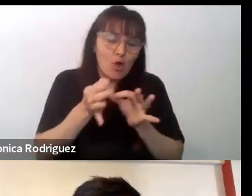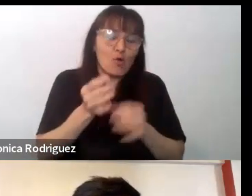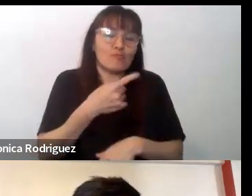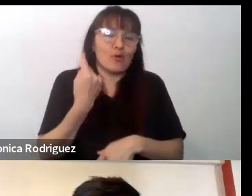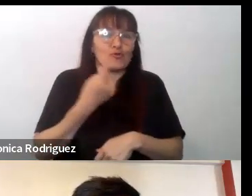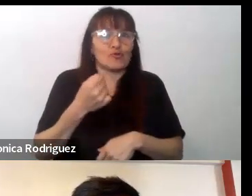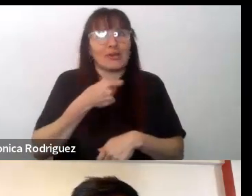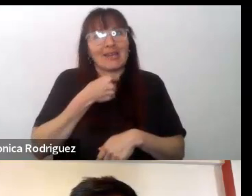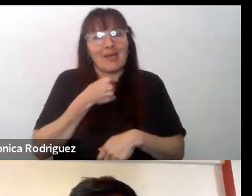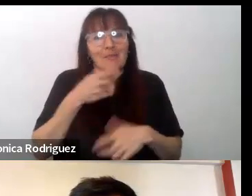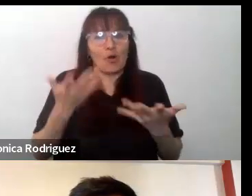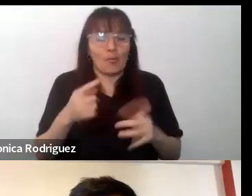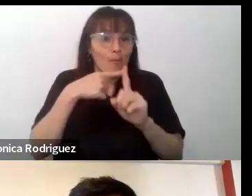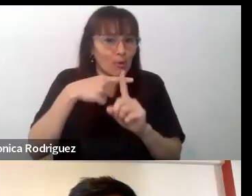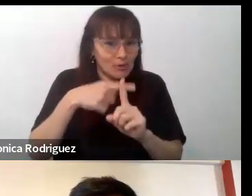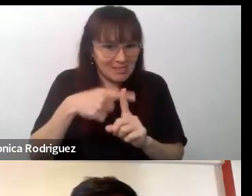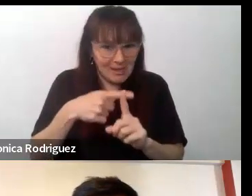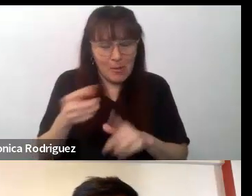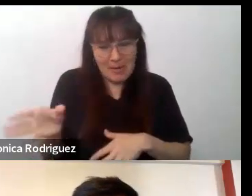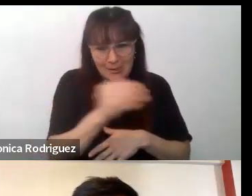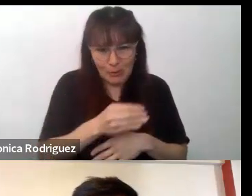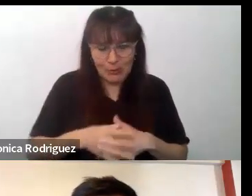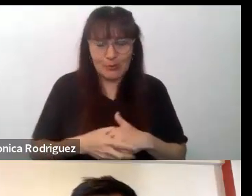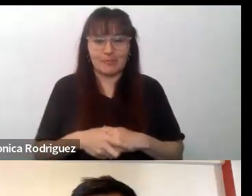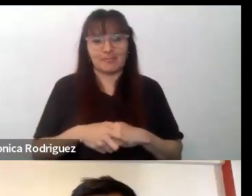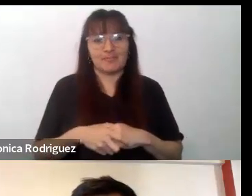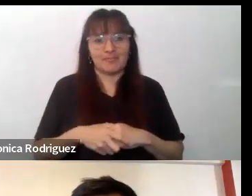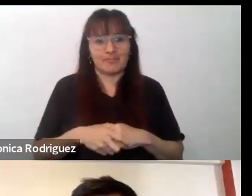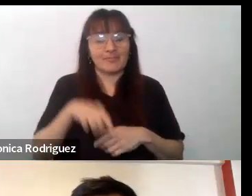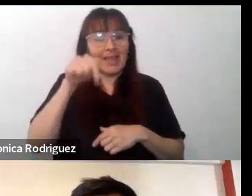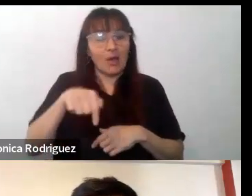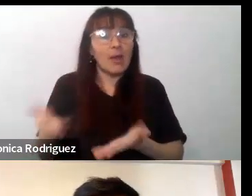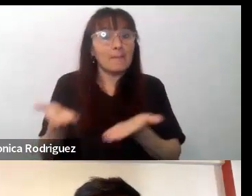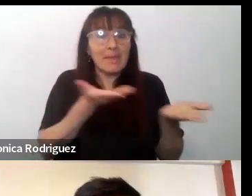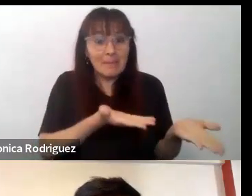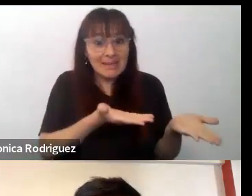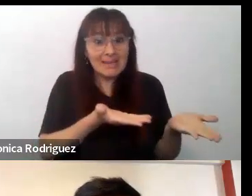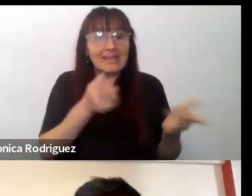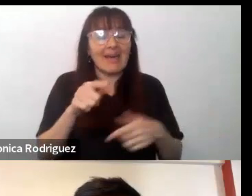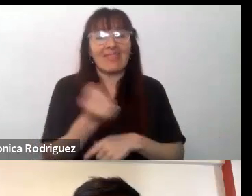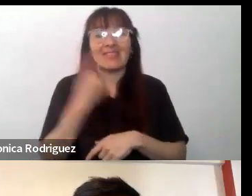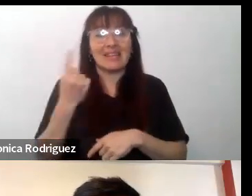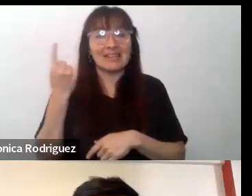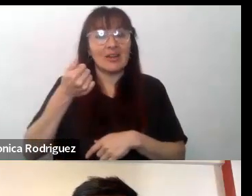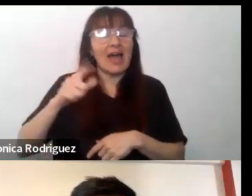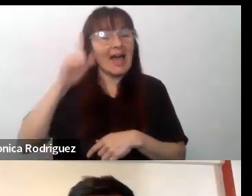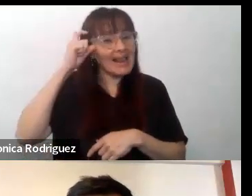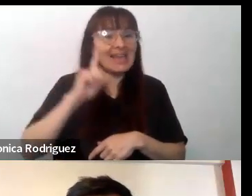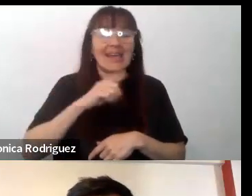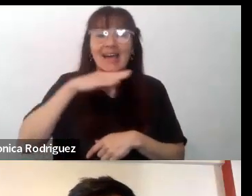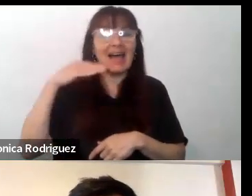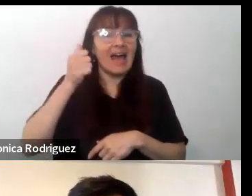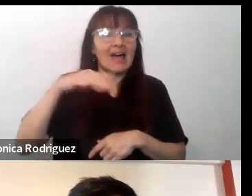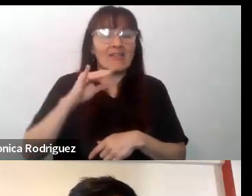fructífero y productivo para todas y para todos. Le doy la bienvenida a nuestra directora Alejandra Benvenuto y a